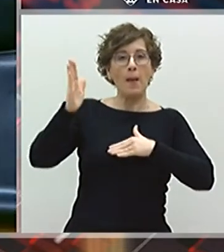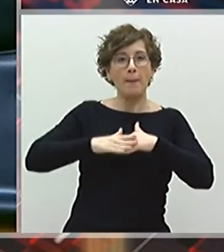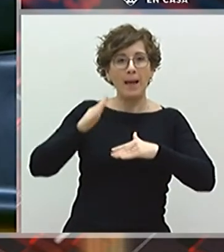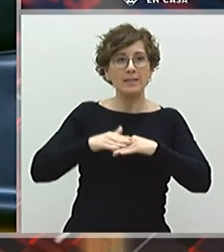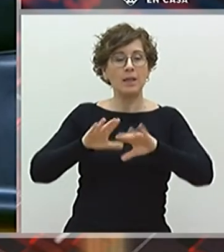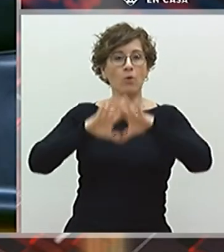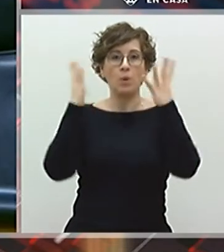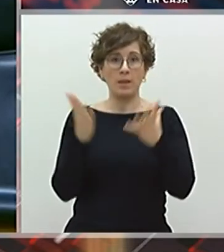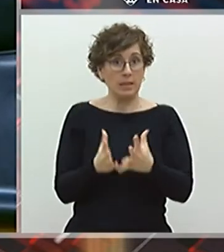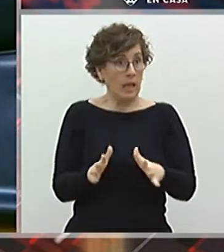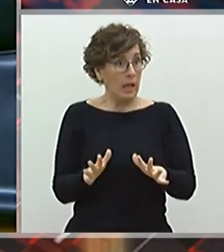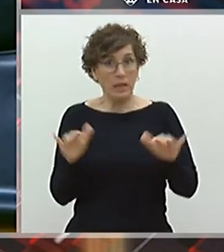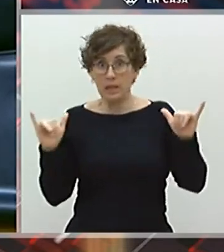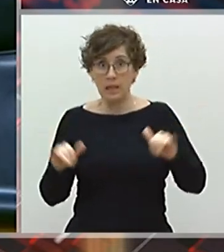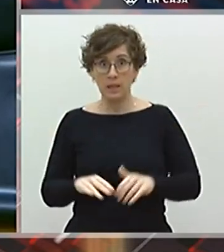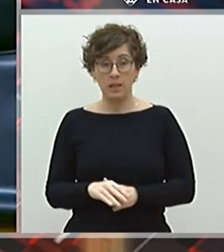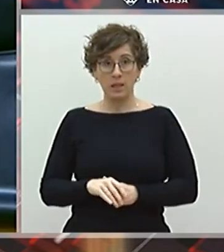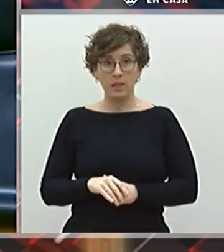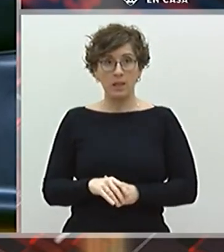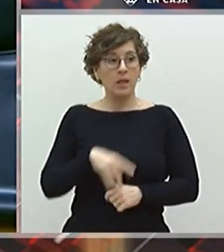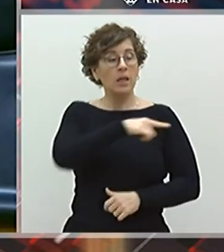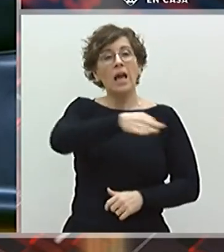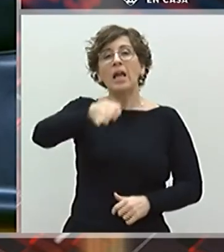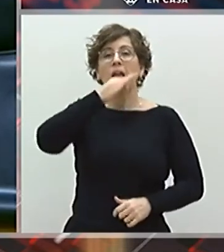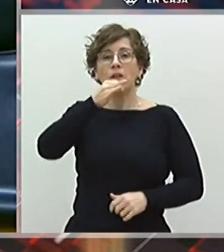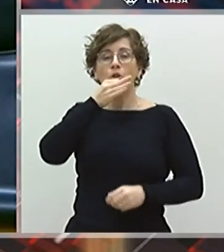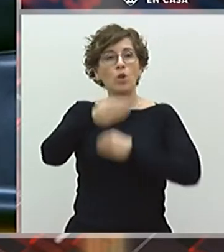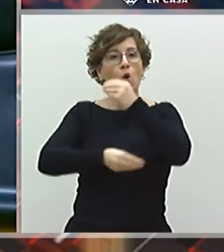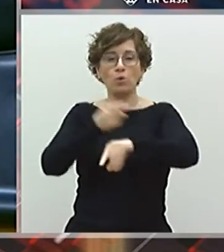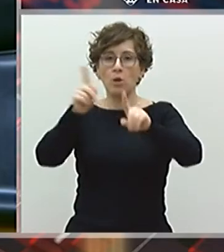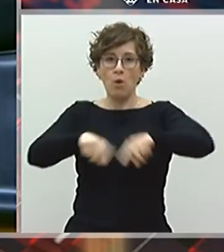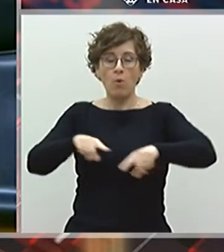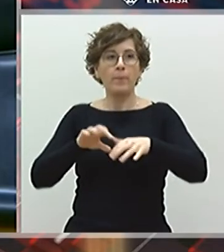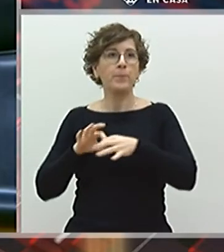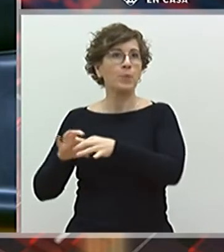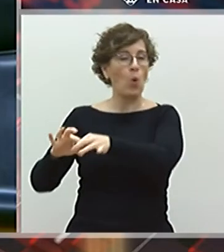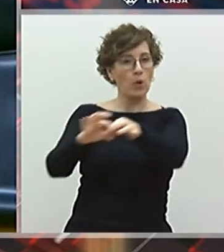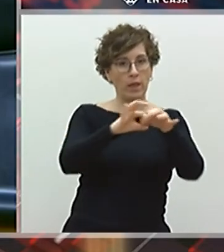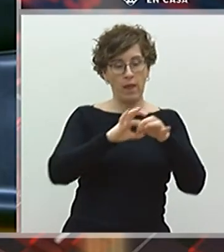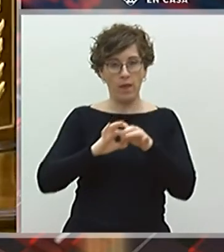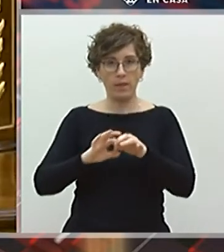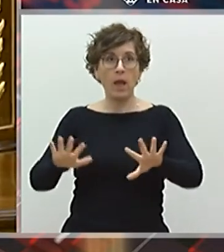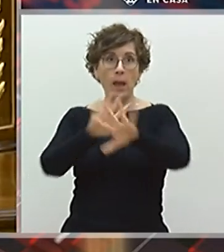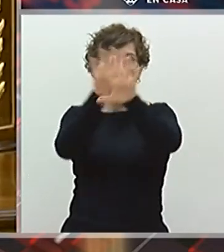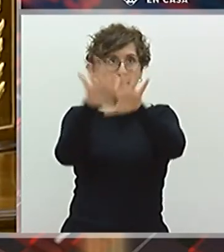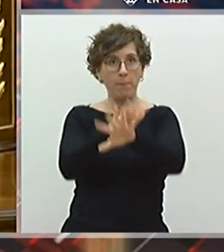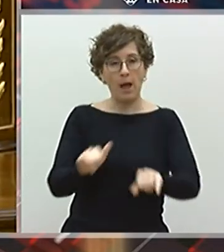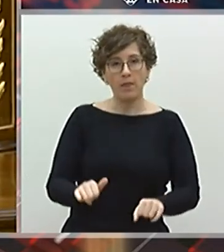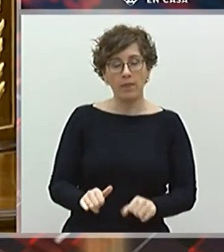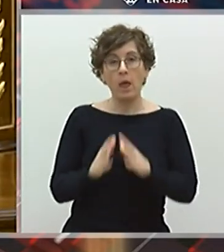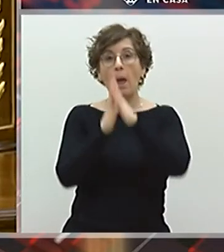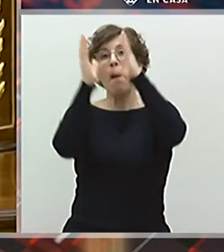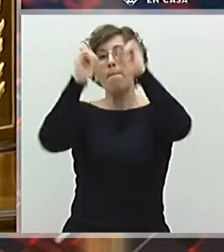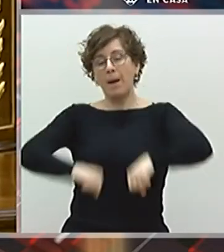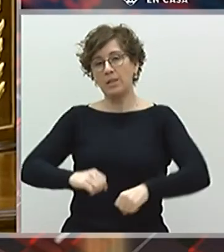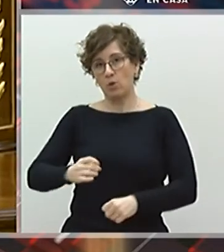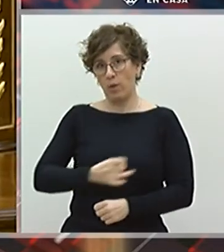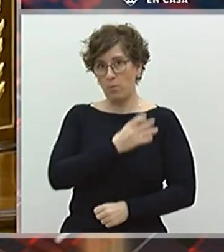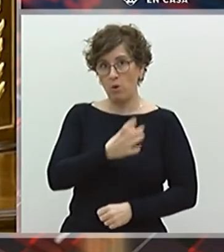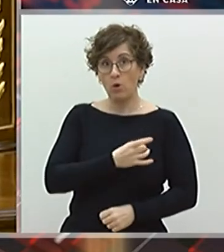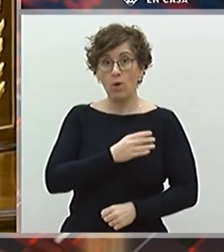Y además lo hacen con una retórica de unidad, de paz, de pactos de la Moncloa. Hablaba Chenique antes,